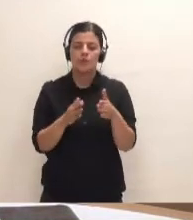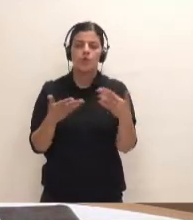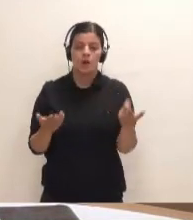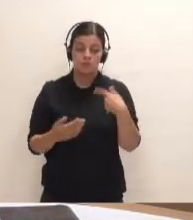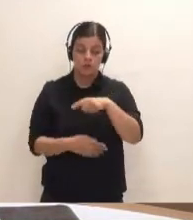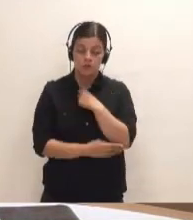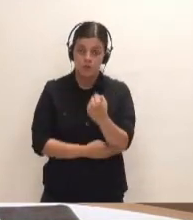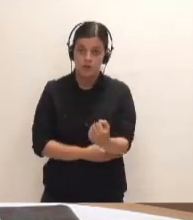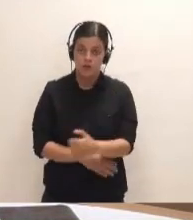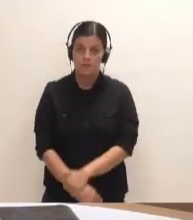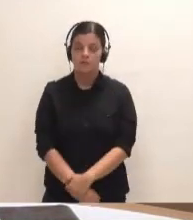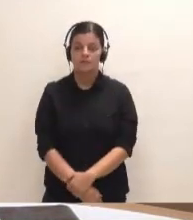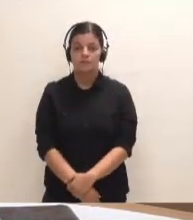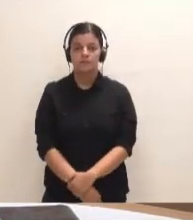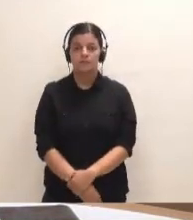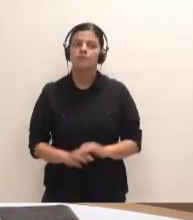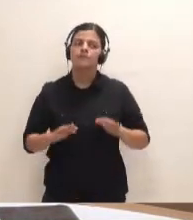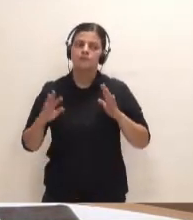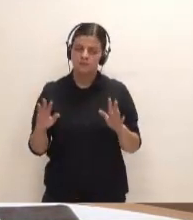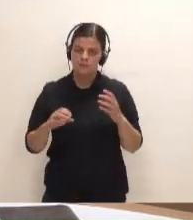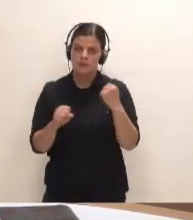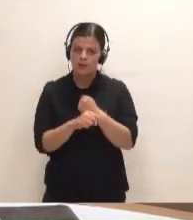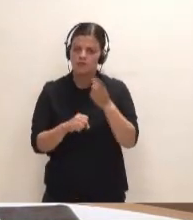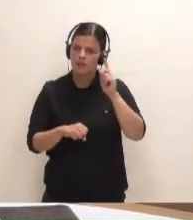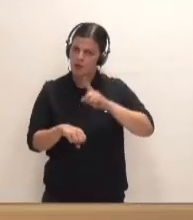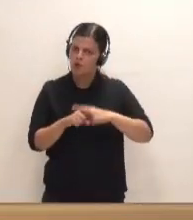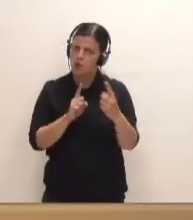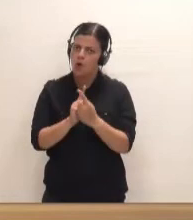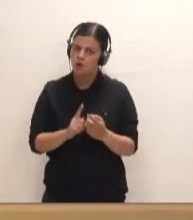eso. Pero hagamos el trabajo también a corto plazo.